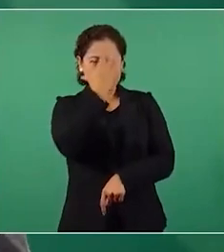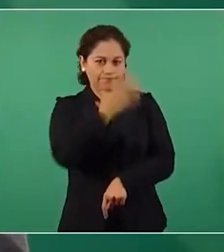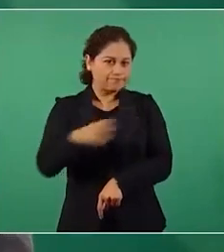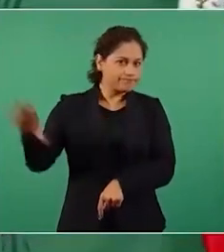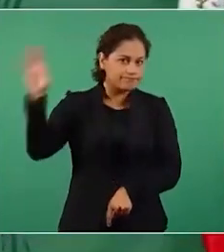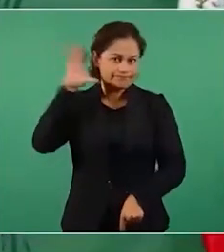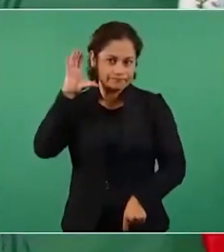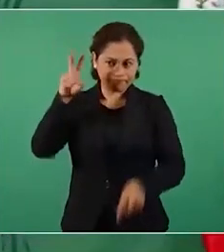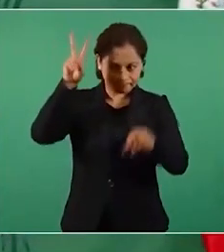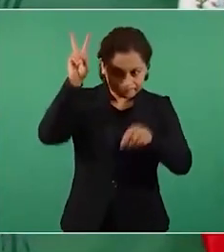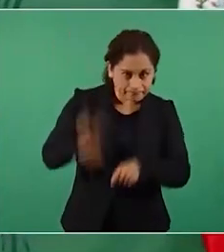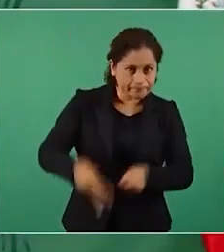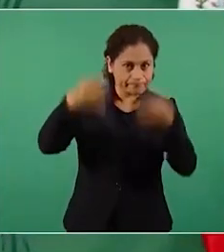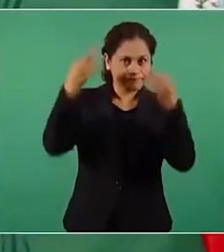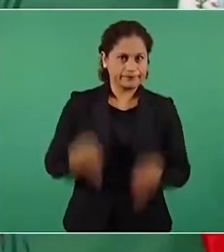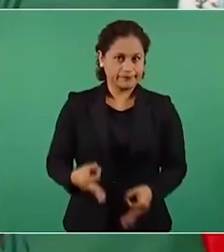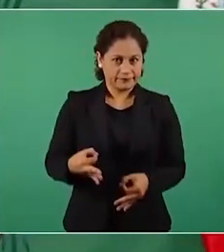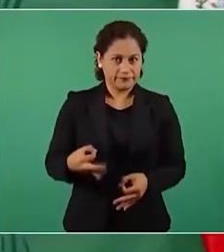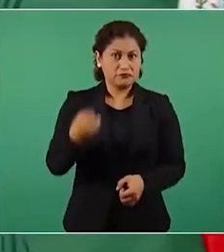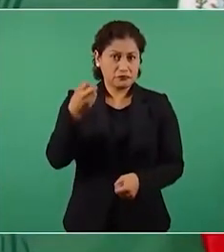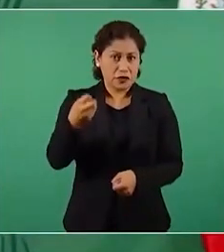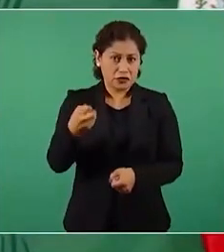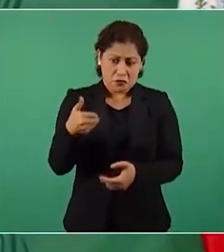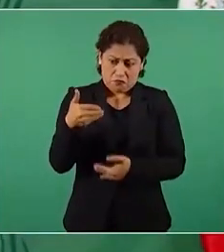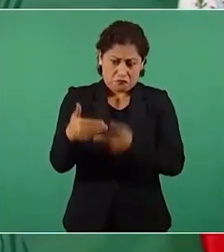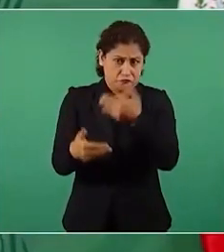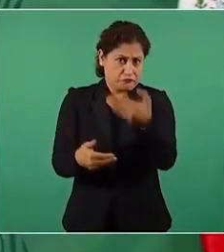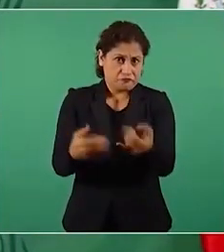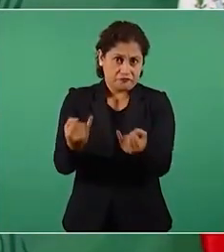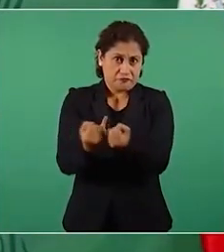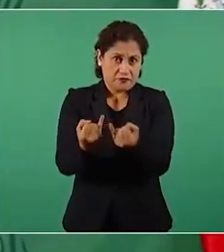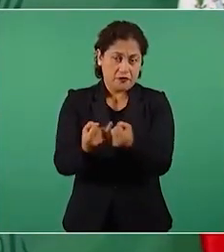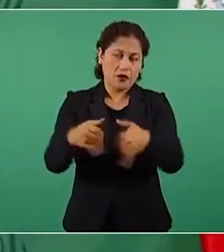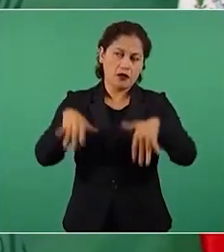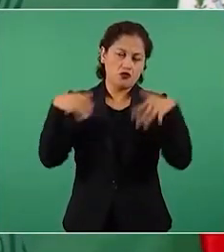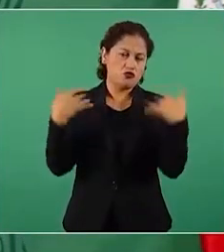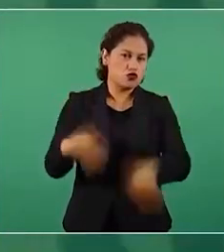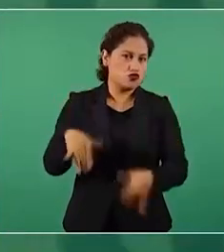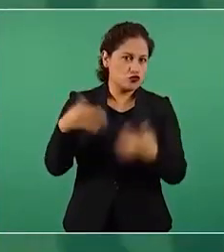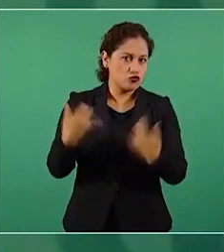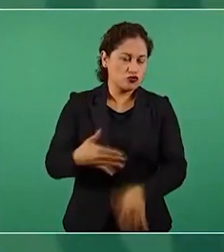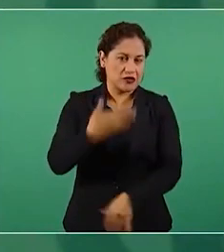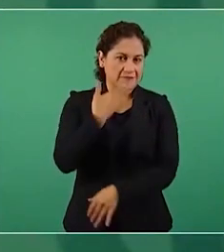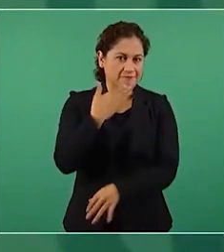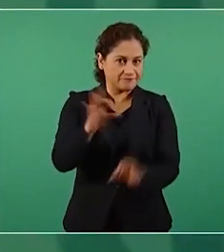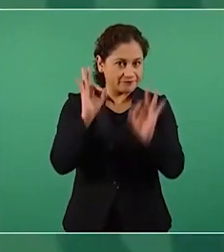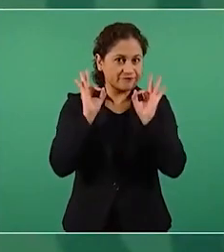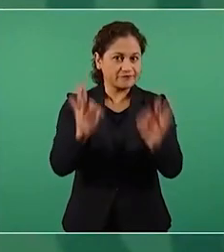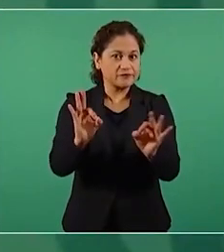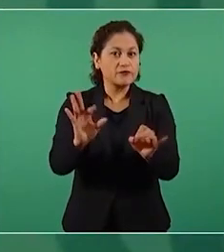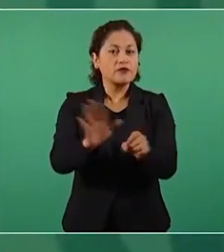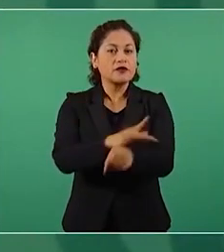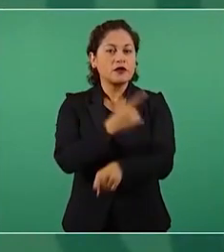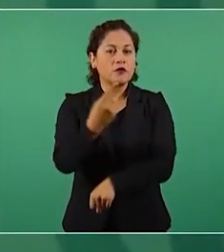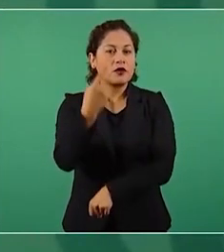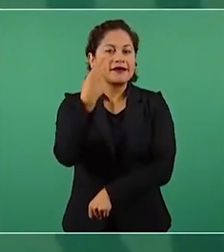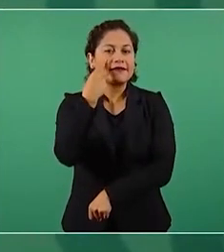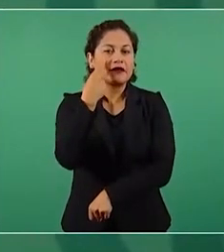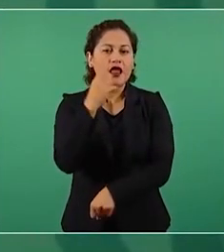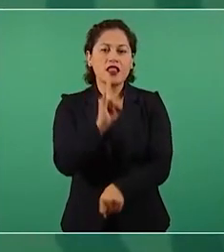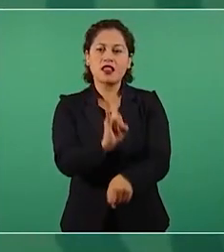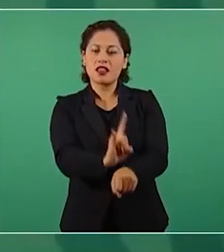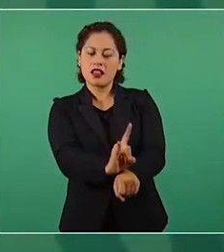En eso ha consistido todo este proceso también. Es muy bueno porque lo peor es la simulación.